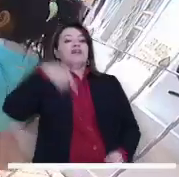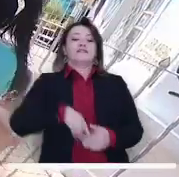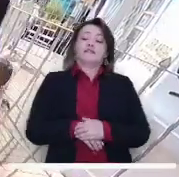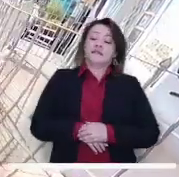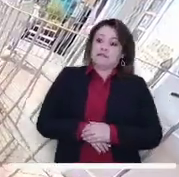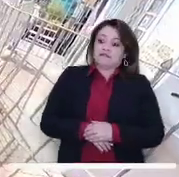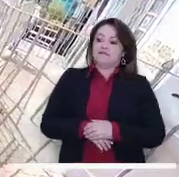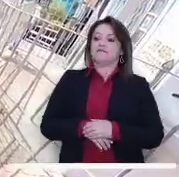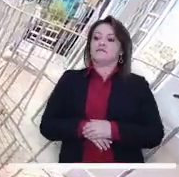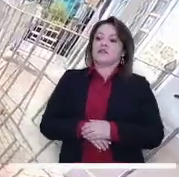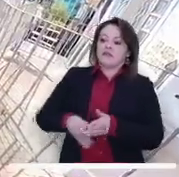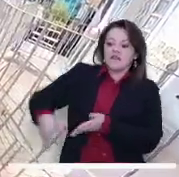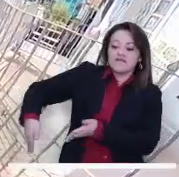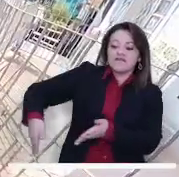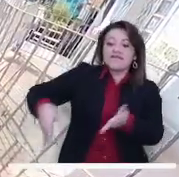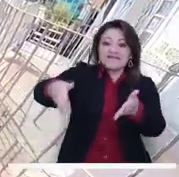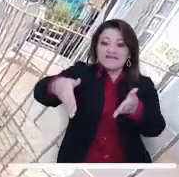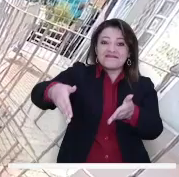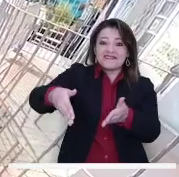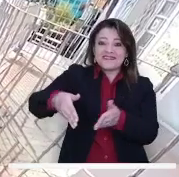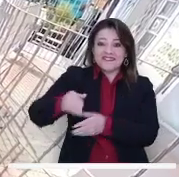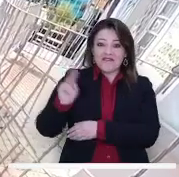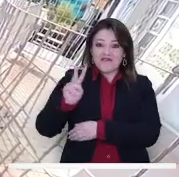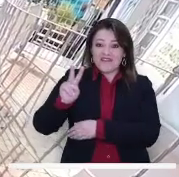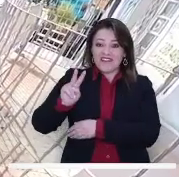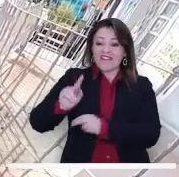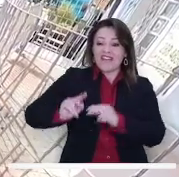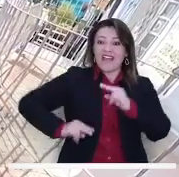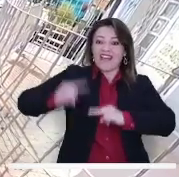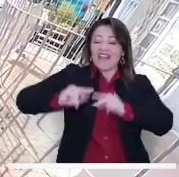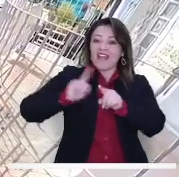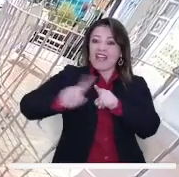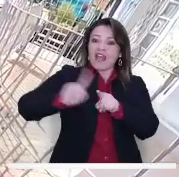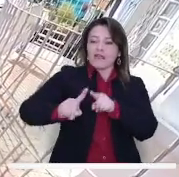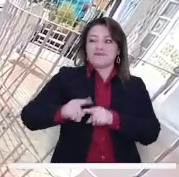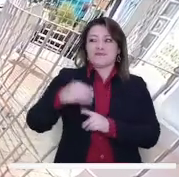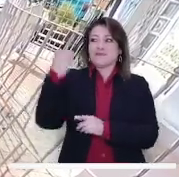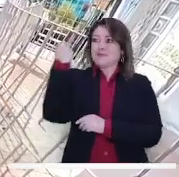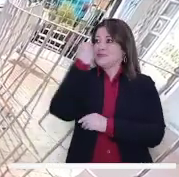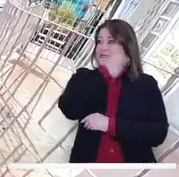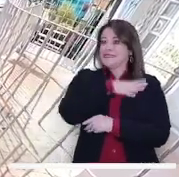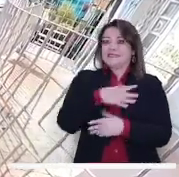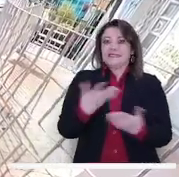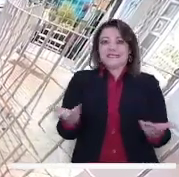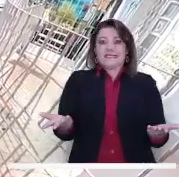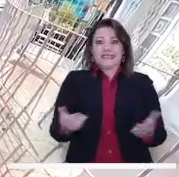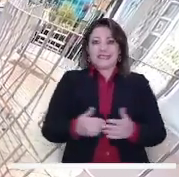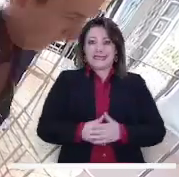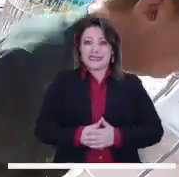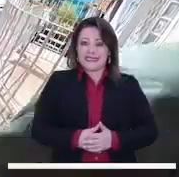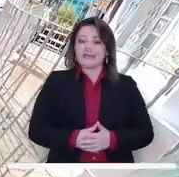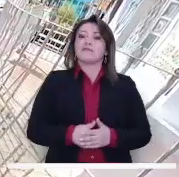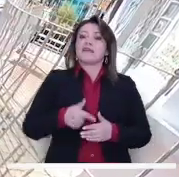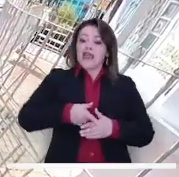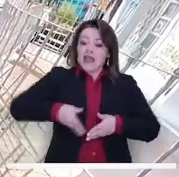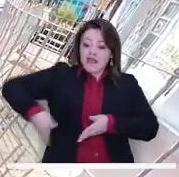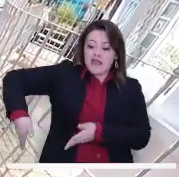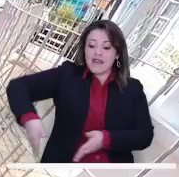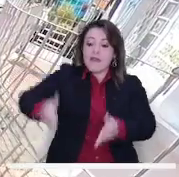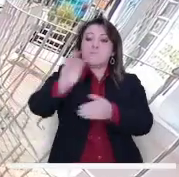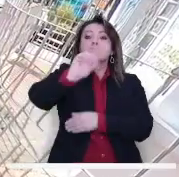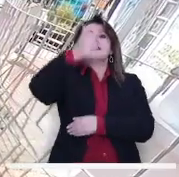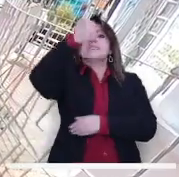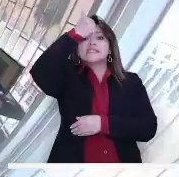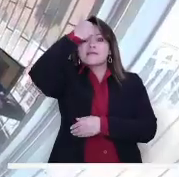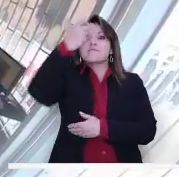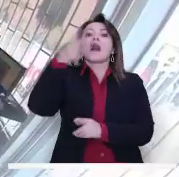está verde, por la séptima no sirve, porque desde que yo tengo uso de razón, la séptima es la vida principal de